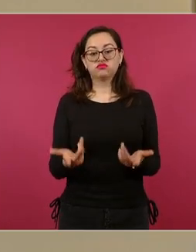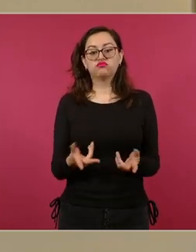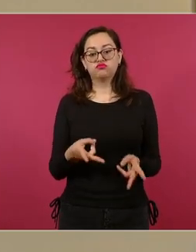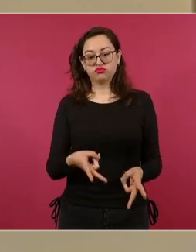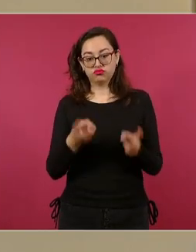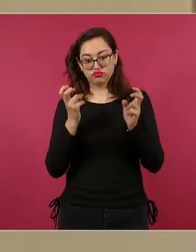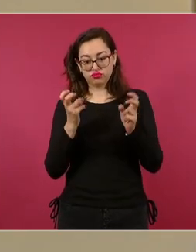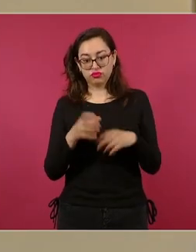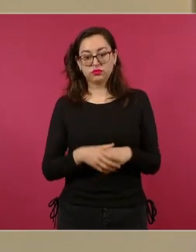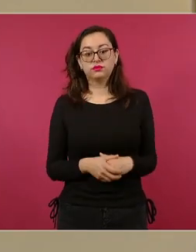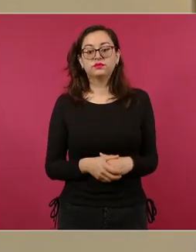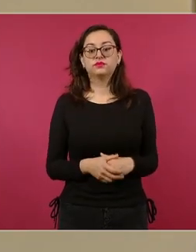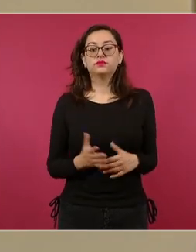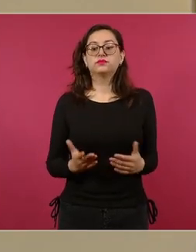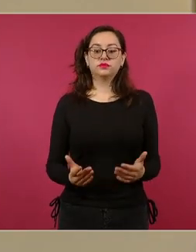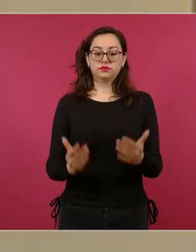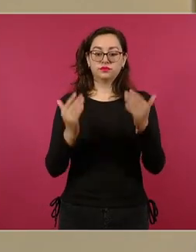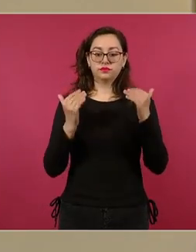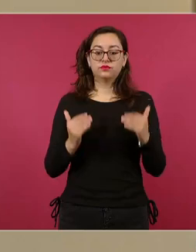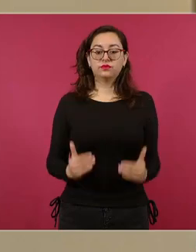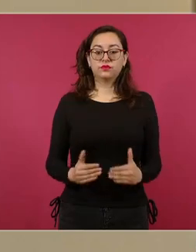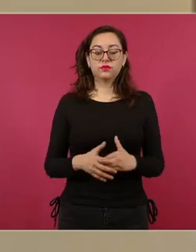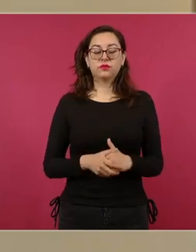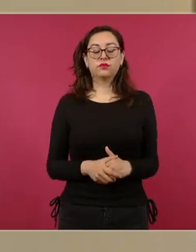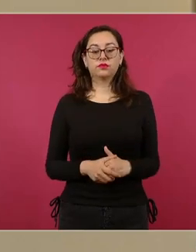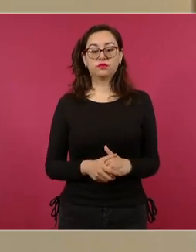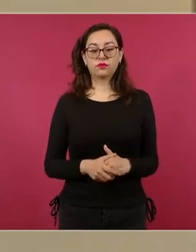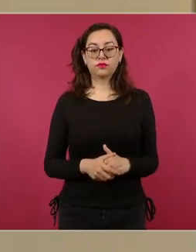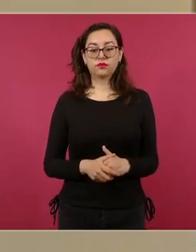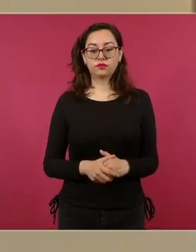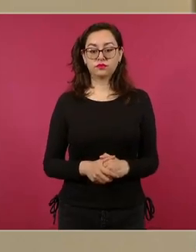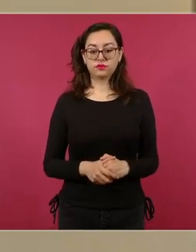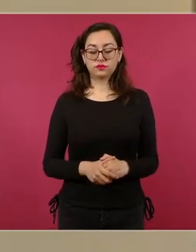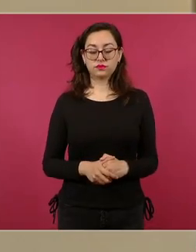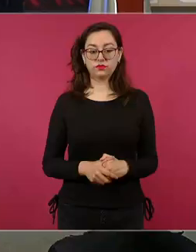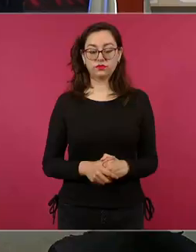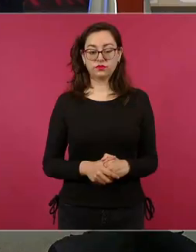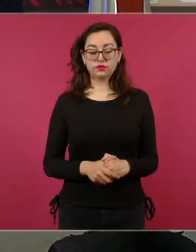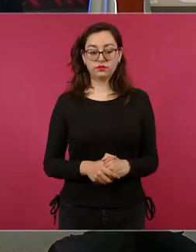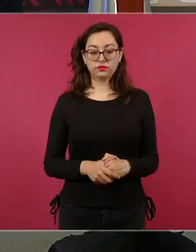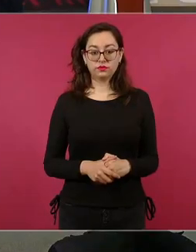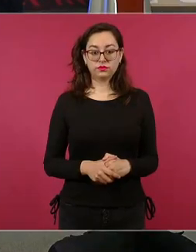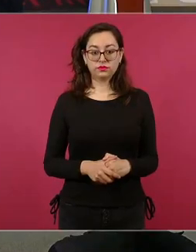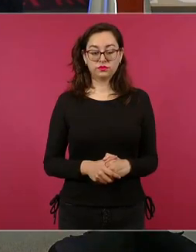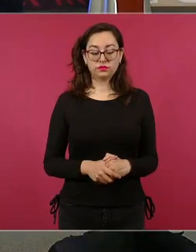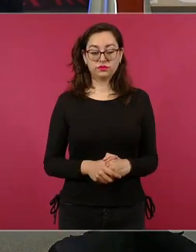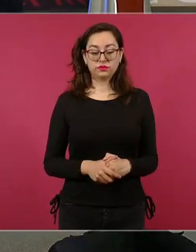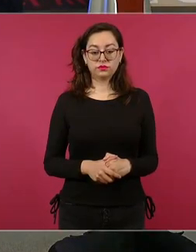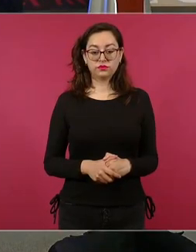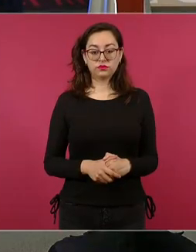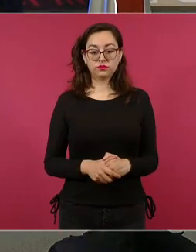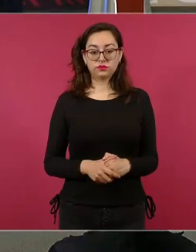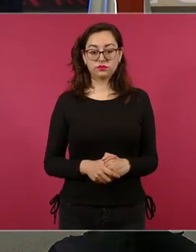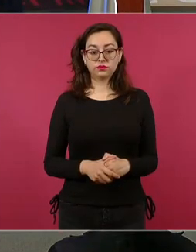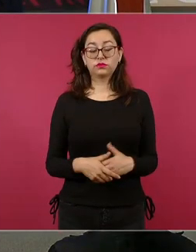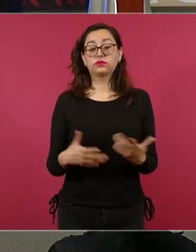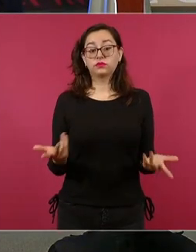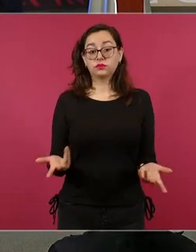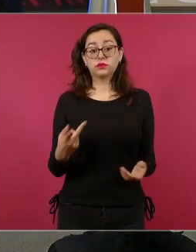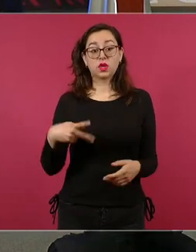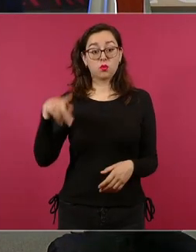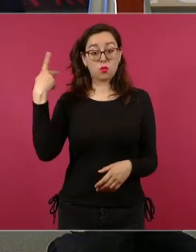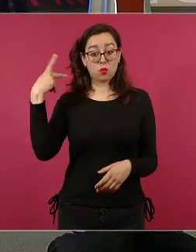calificado. Adelante. En detenciones relevantes tenemos esta del presidente municipal de Actiopan, Puebla,